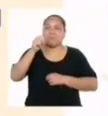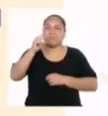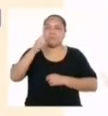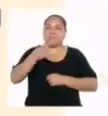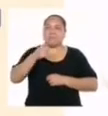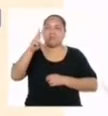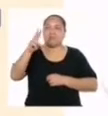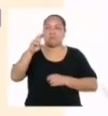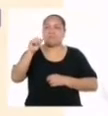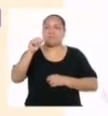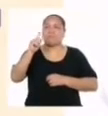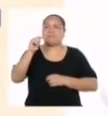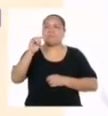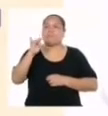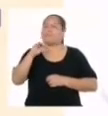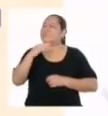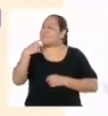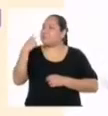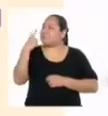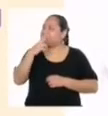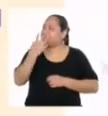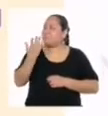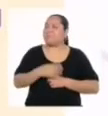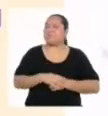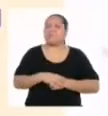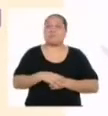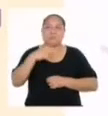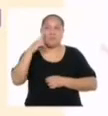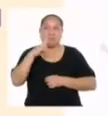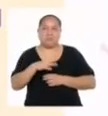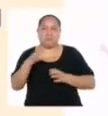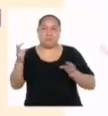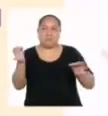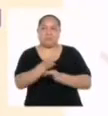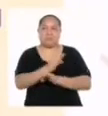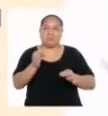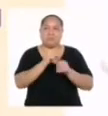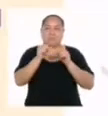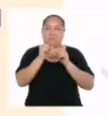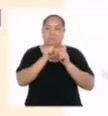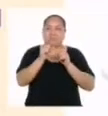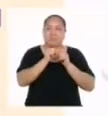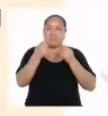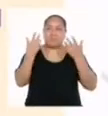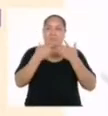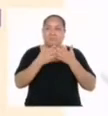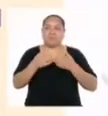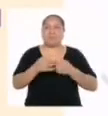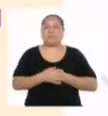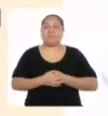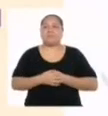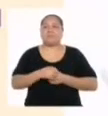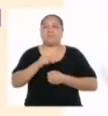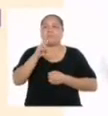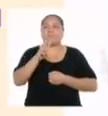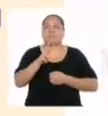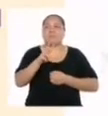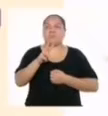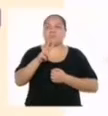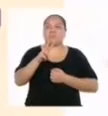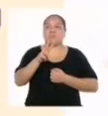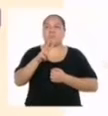profesor. Veamos cómo quedaría esta fórmula. Si reemplazamos los valores directamente 2